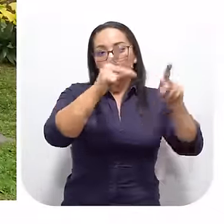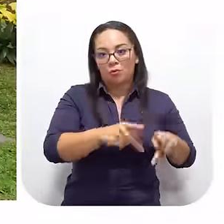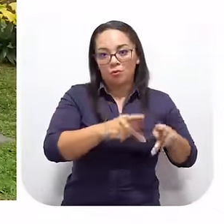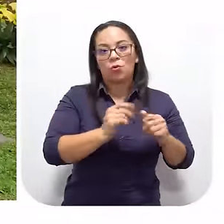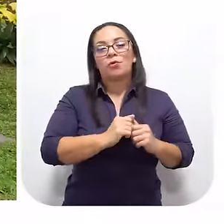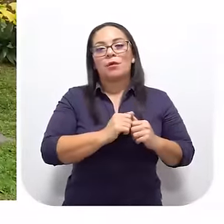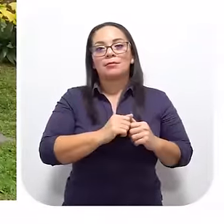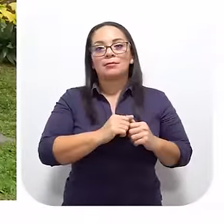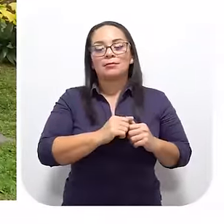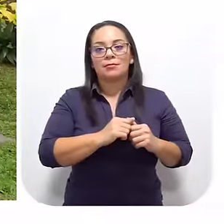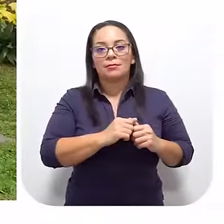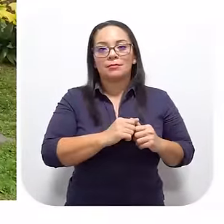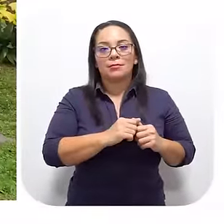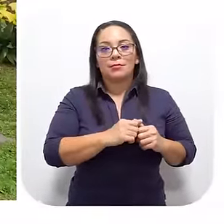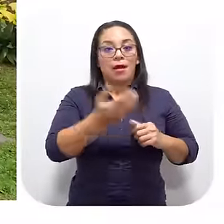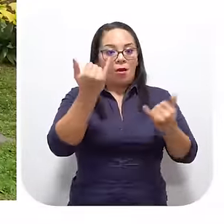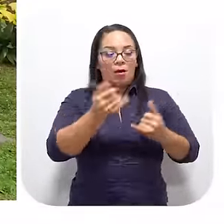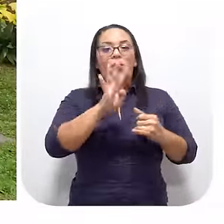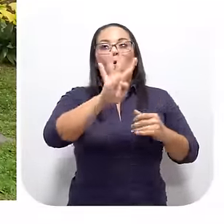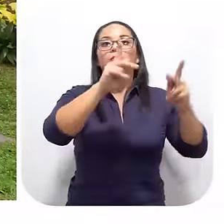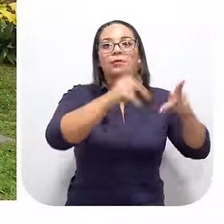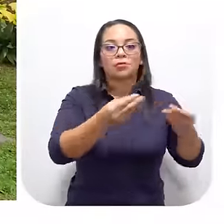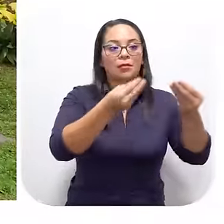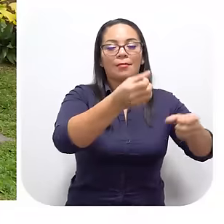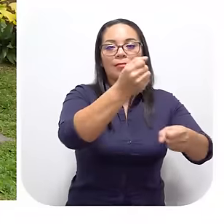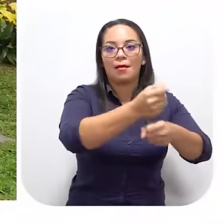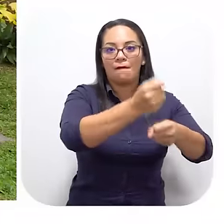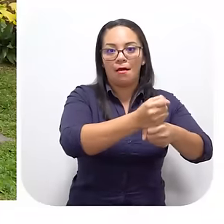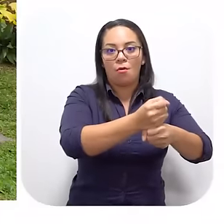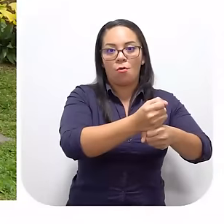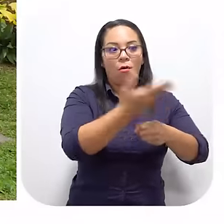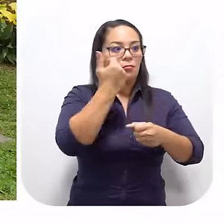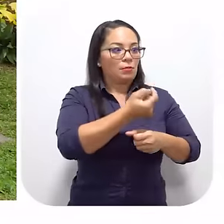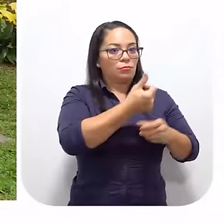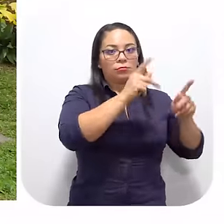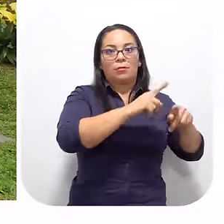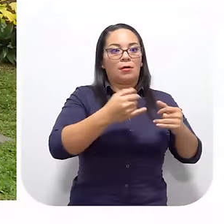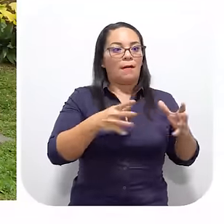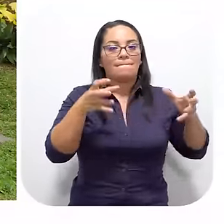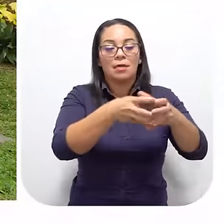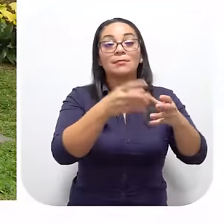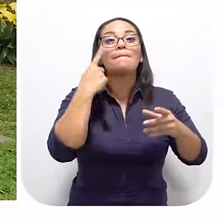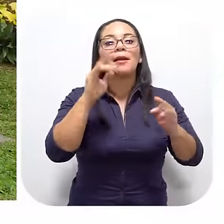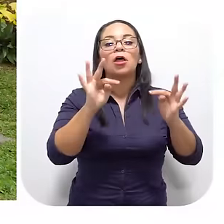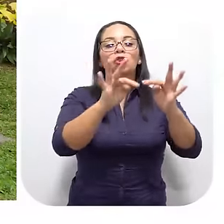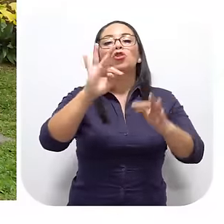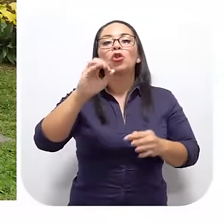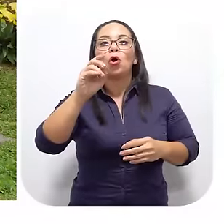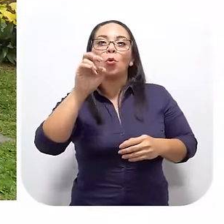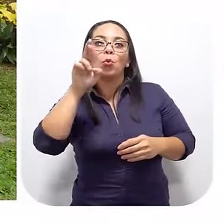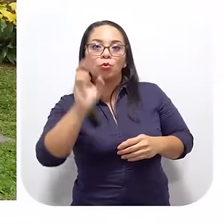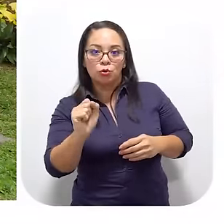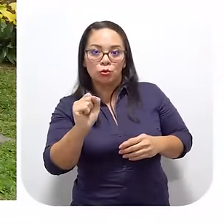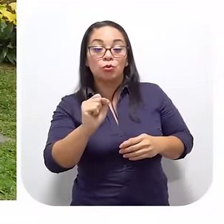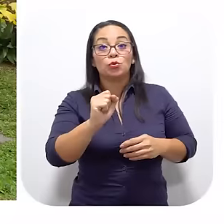Andábamos dos personas Ahora se les da Hasta cuatro personas Trabajo Porque es tanta La demanda De los tours